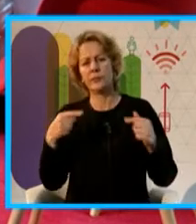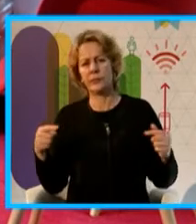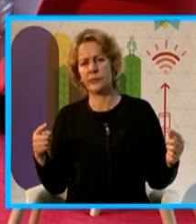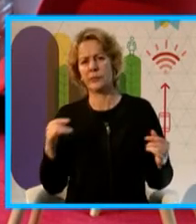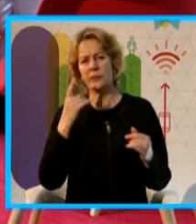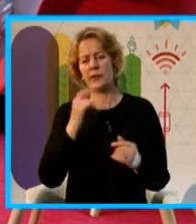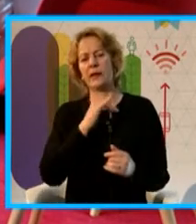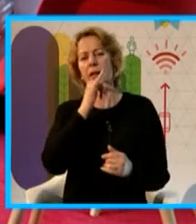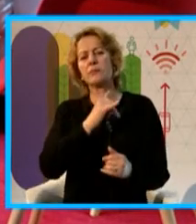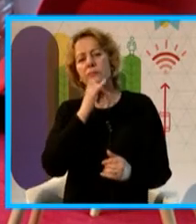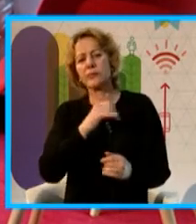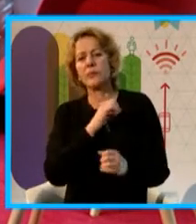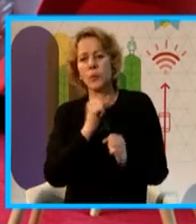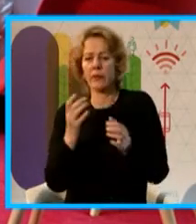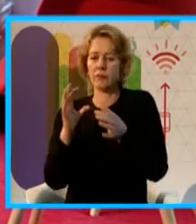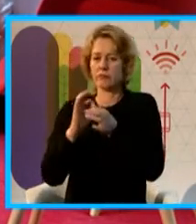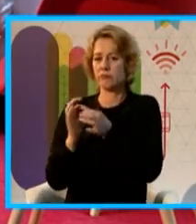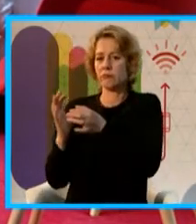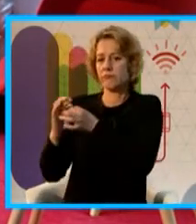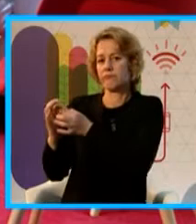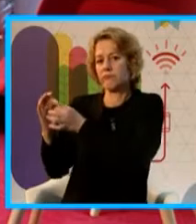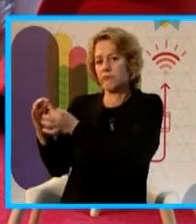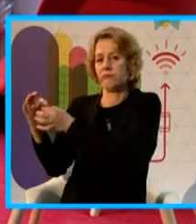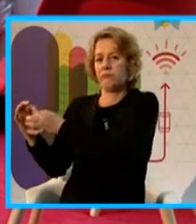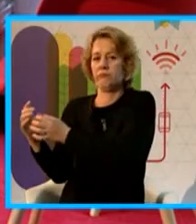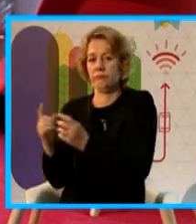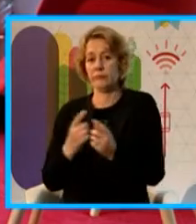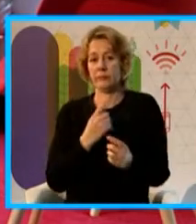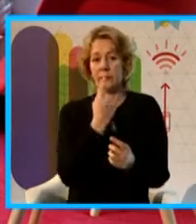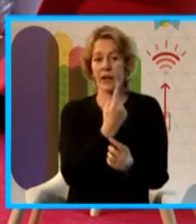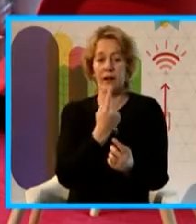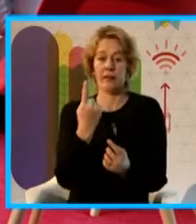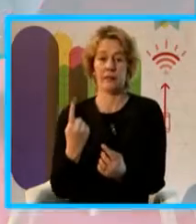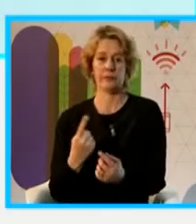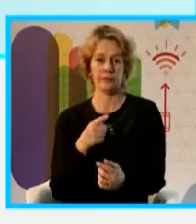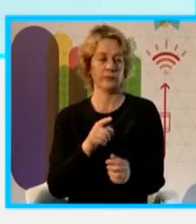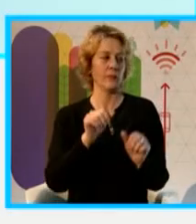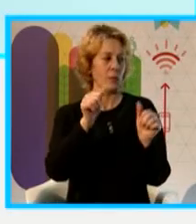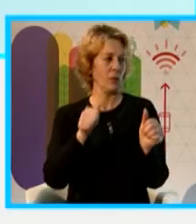ir enfocando cada uno de los elementos de ese monumento. Vamos a la próxima.